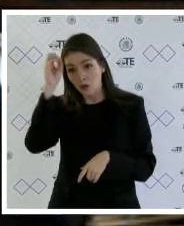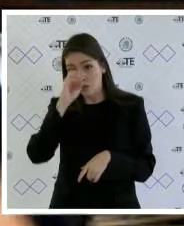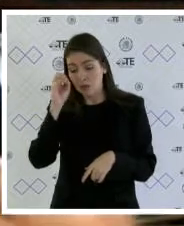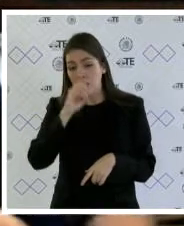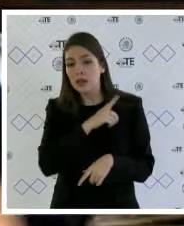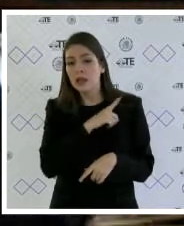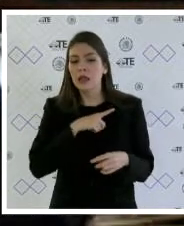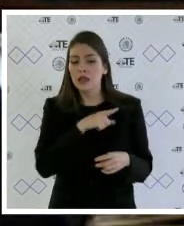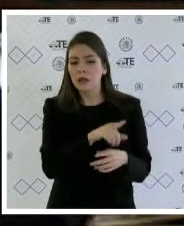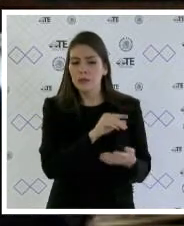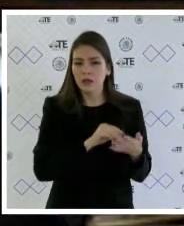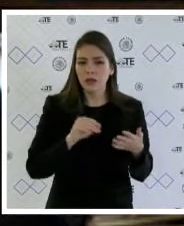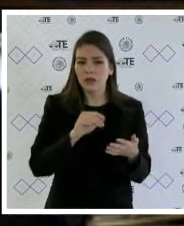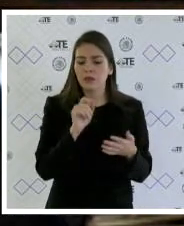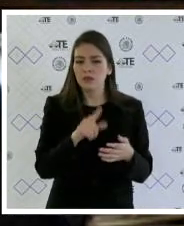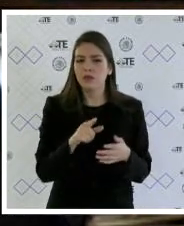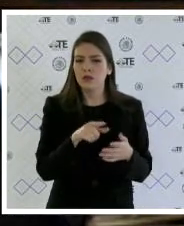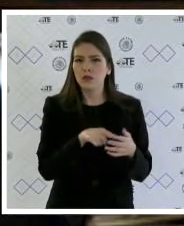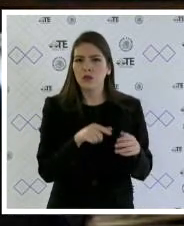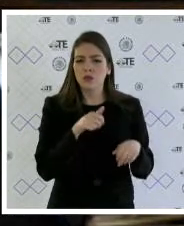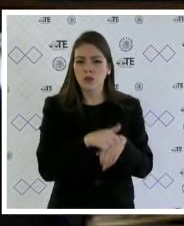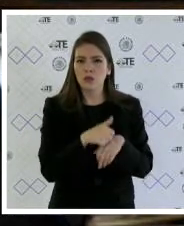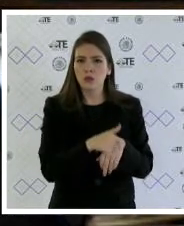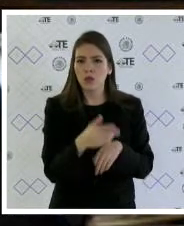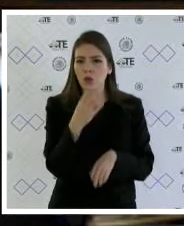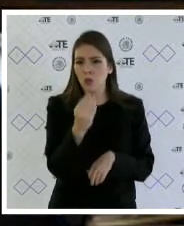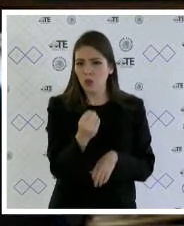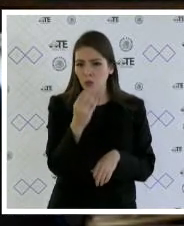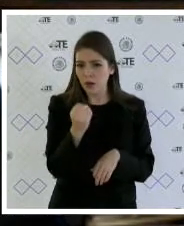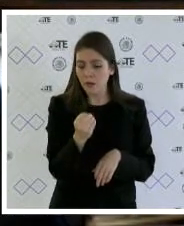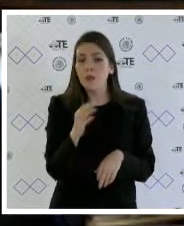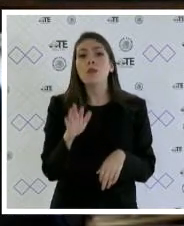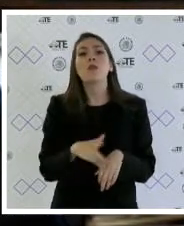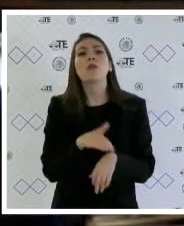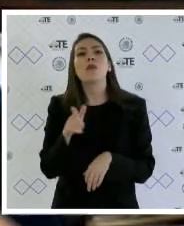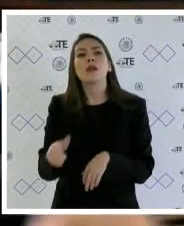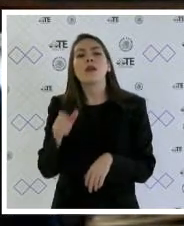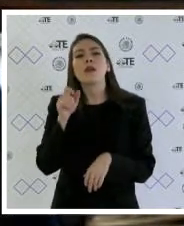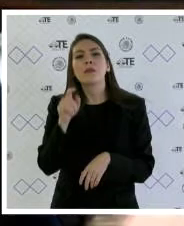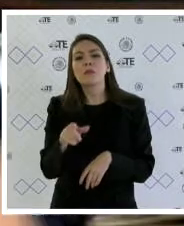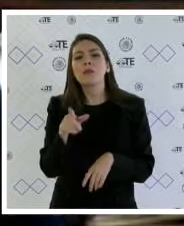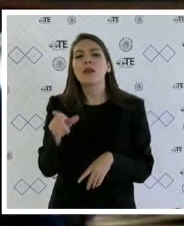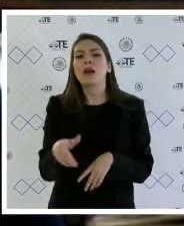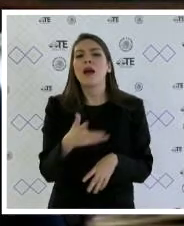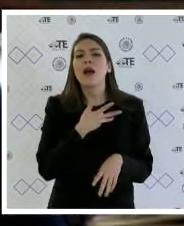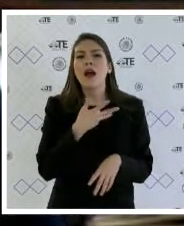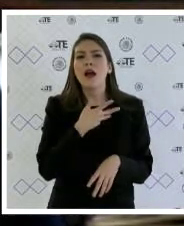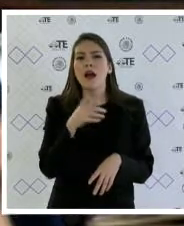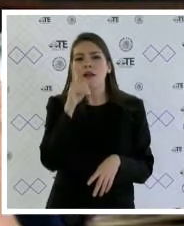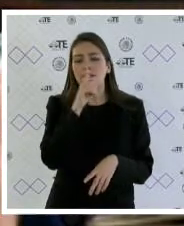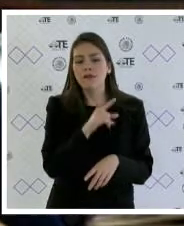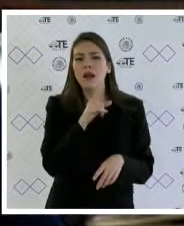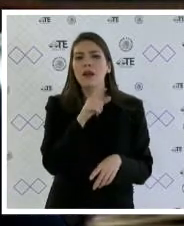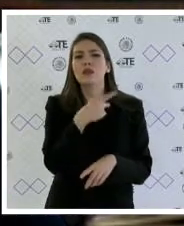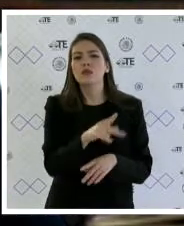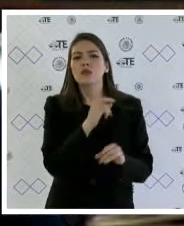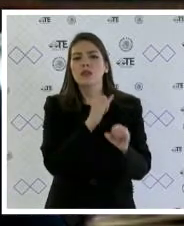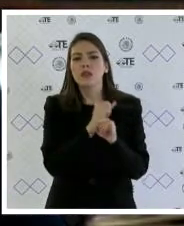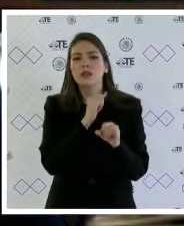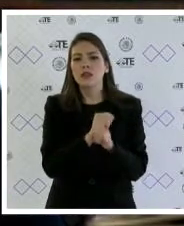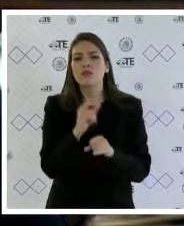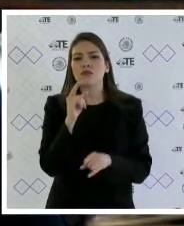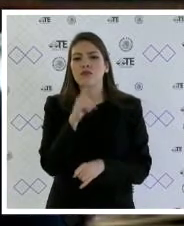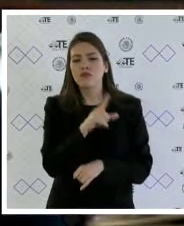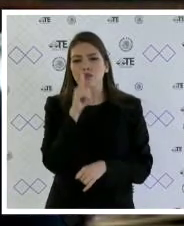9 esto porque son fallas en el sistema electrónico por internet y la causal 2 es que se